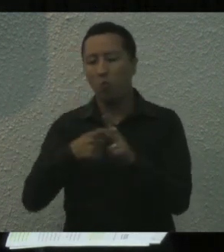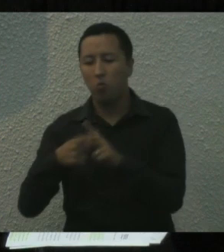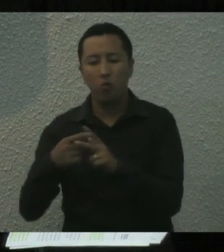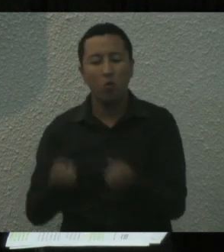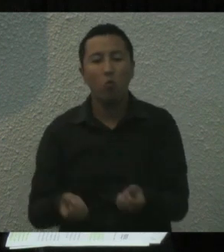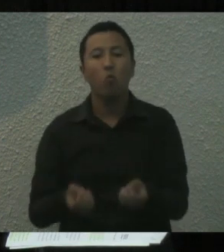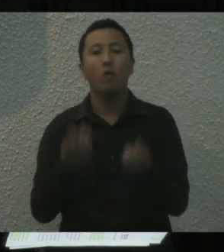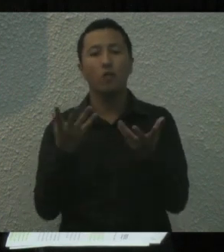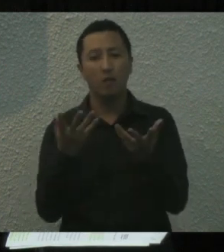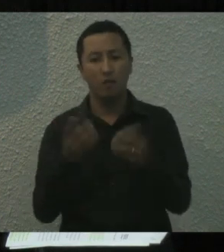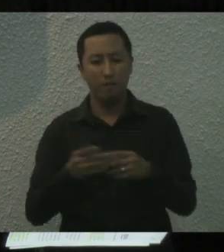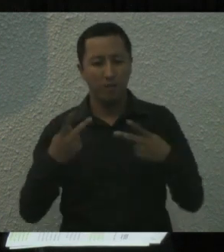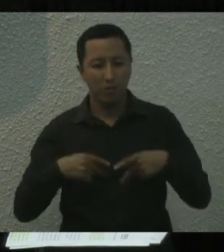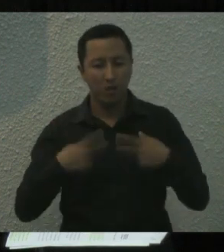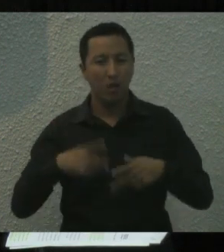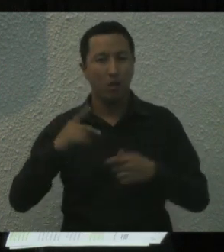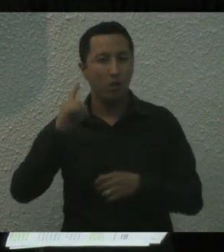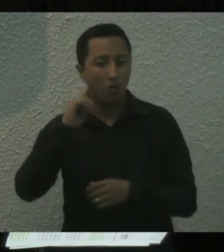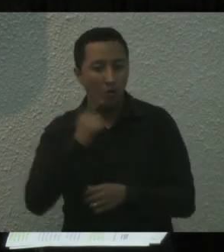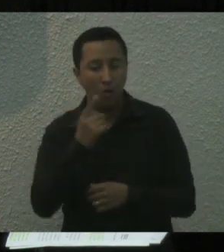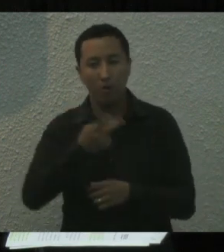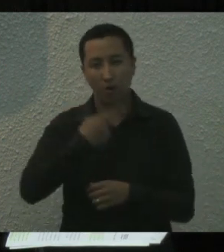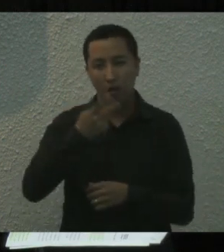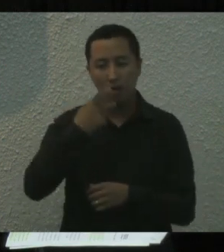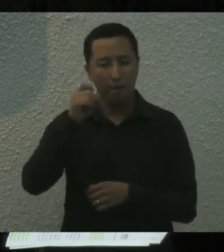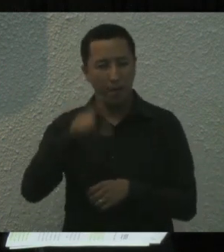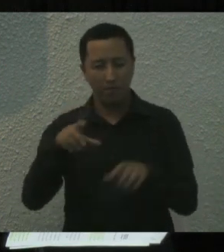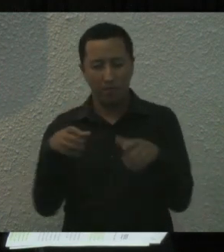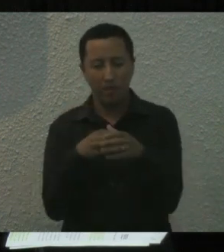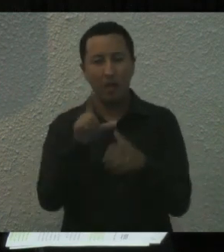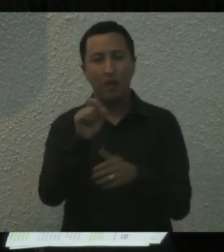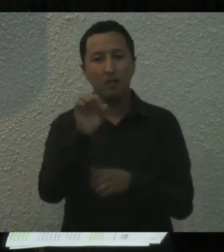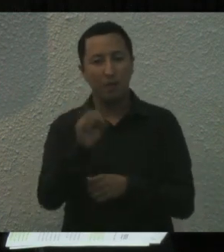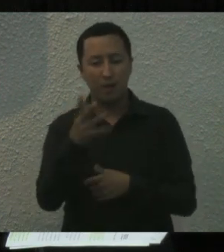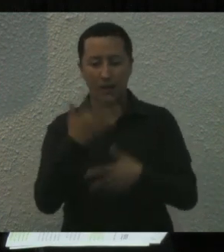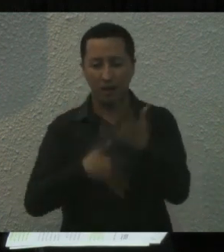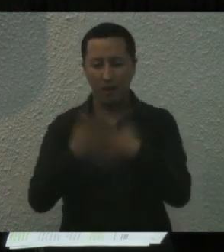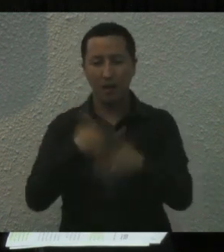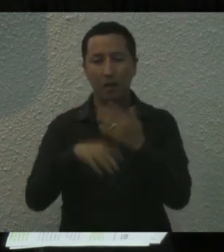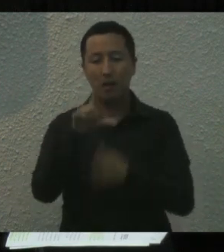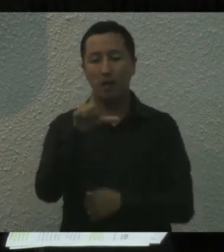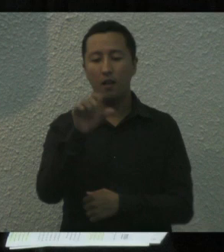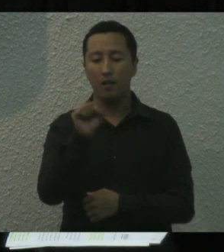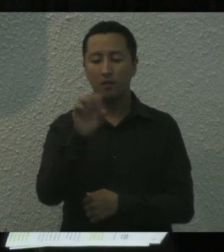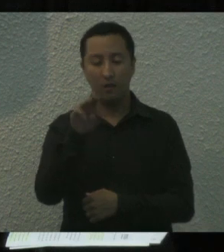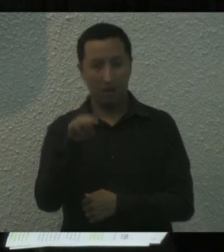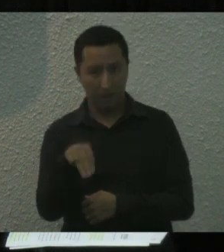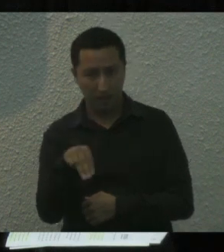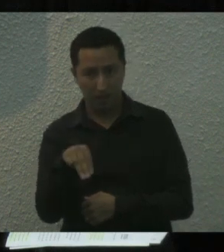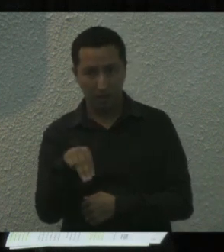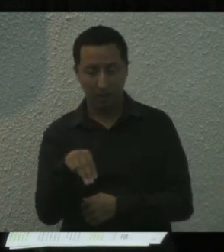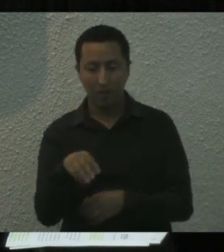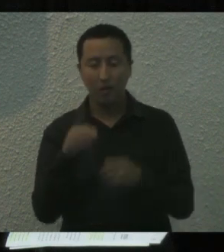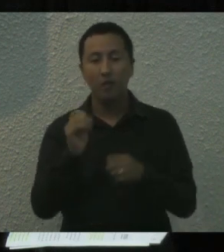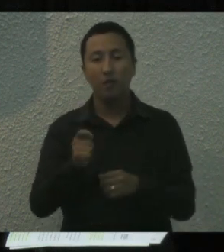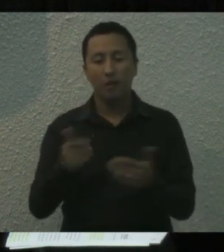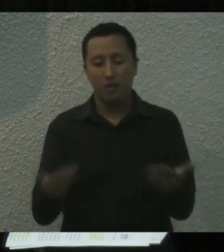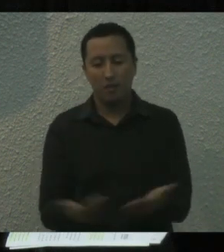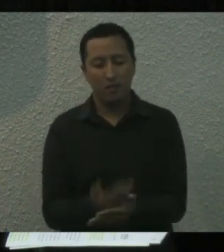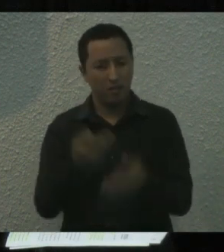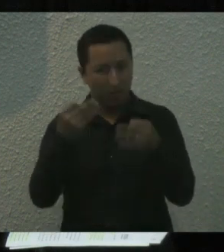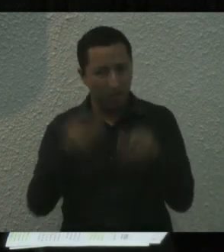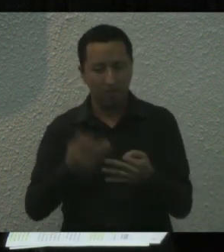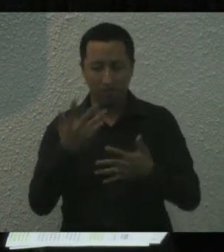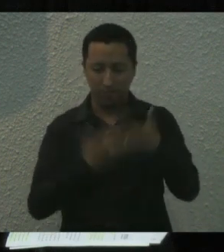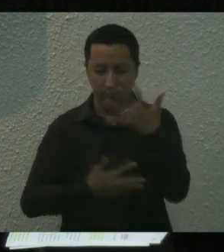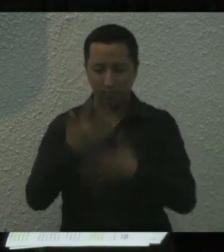personas sordas y oyentes para quienes la lengua de señas mexicanas, por sus siglas LSM, es lengua materna. Pero